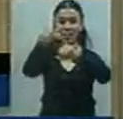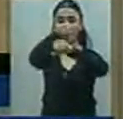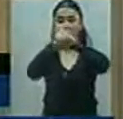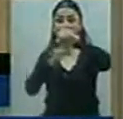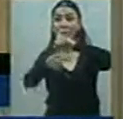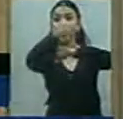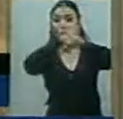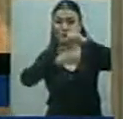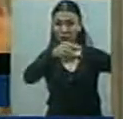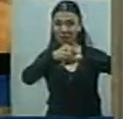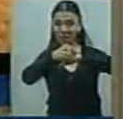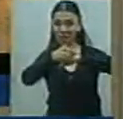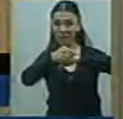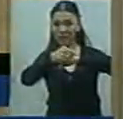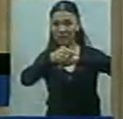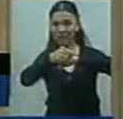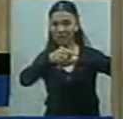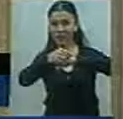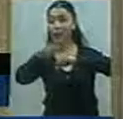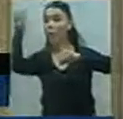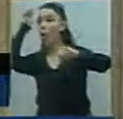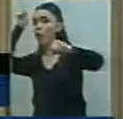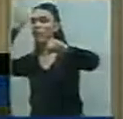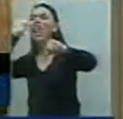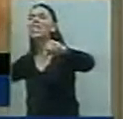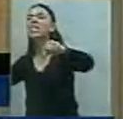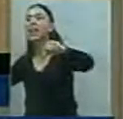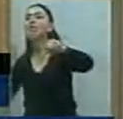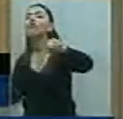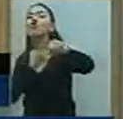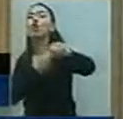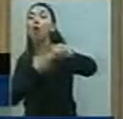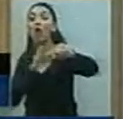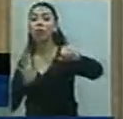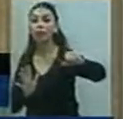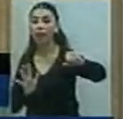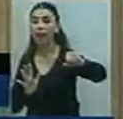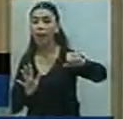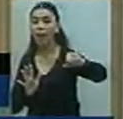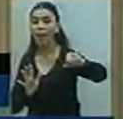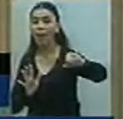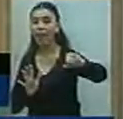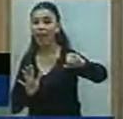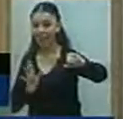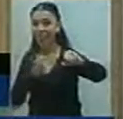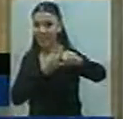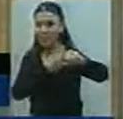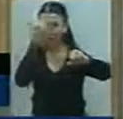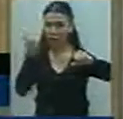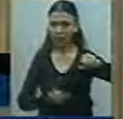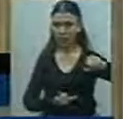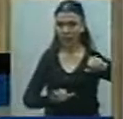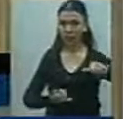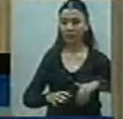a la mujer que, habiendo hecho una denuncia, hasta que llega al botón de pánico, ya es